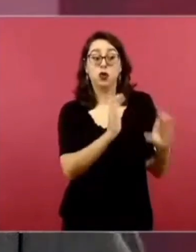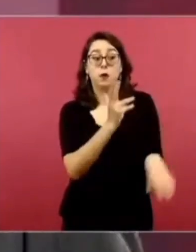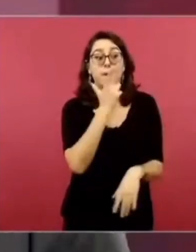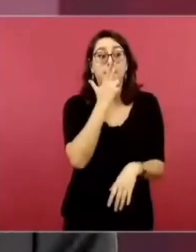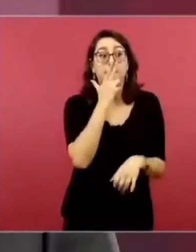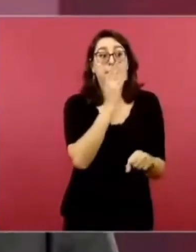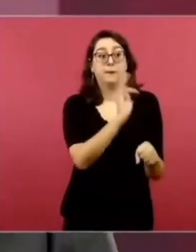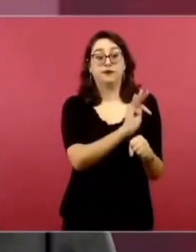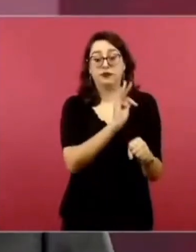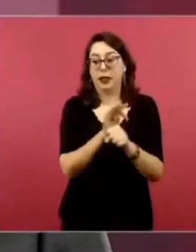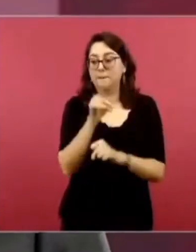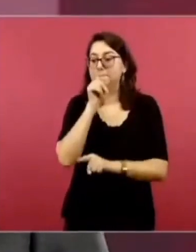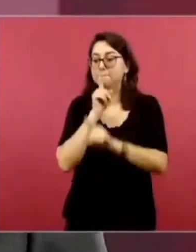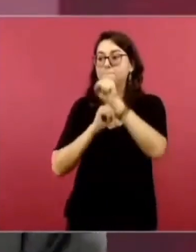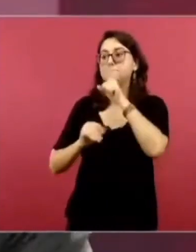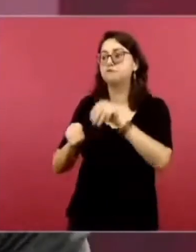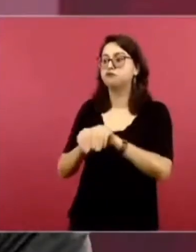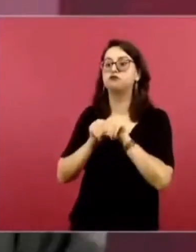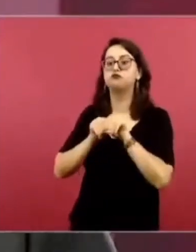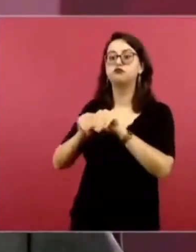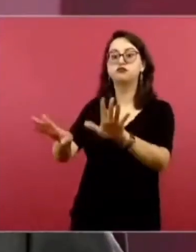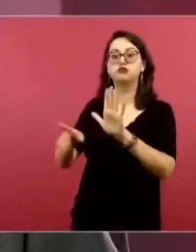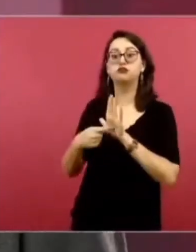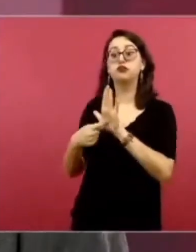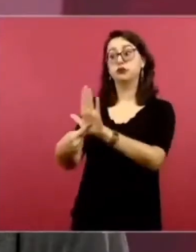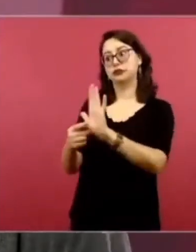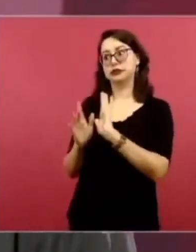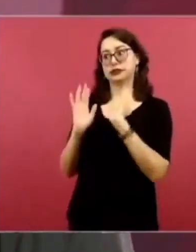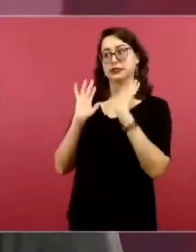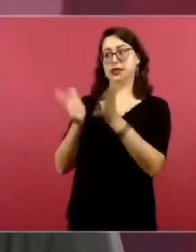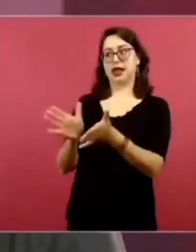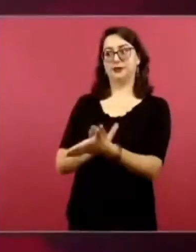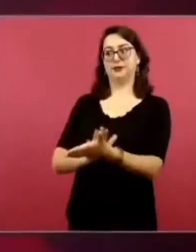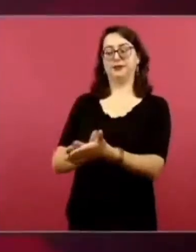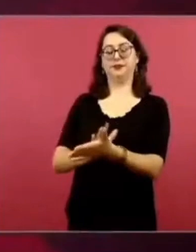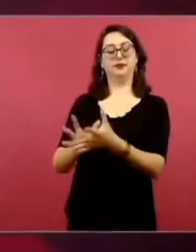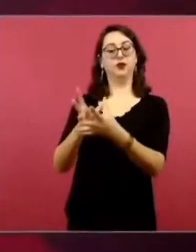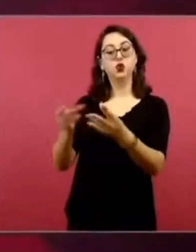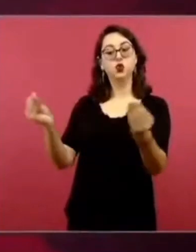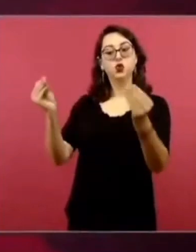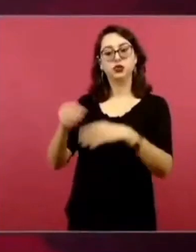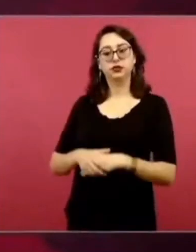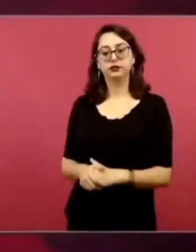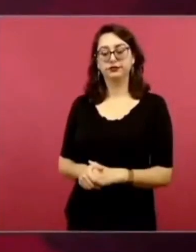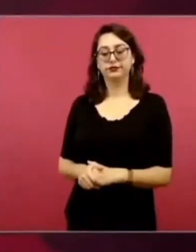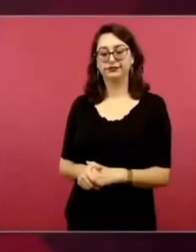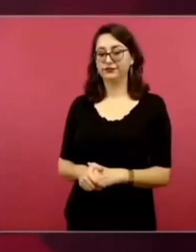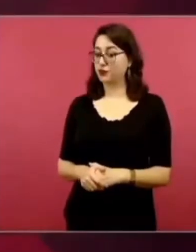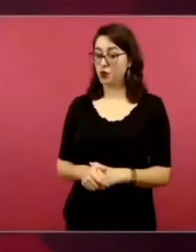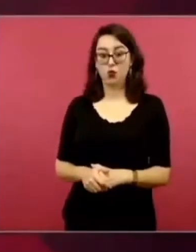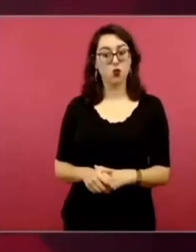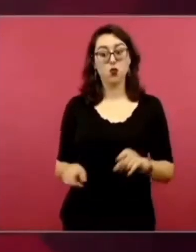Si hay impunidad, si se ocultan las cosas, entonces sí se afectan las instituciones.